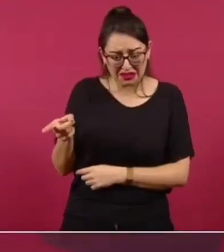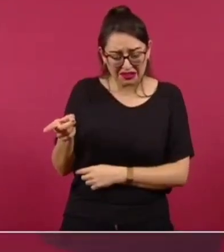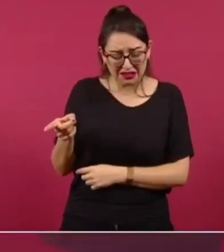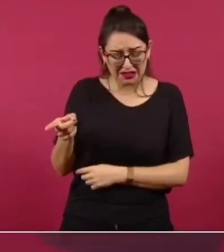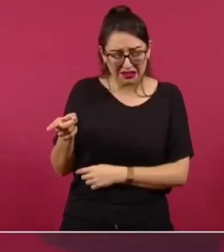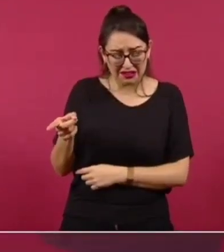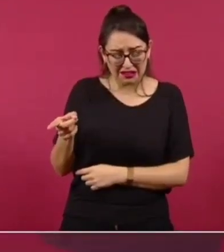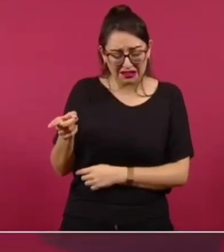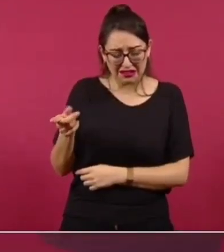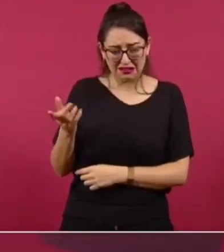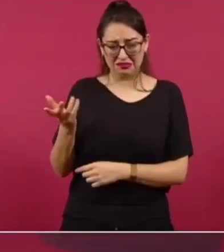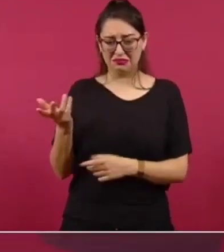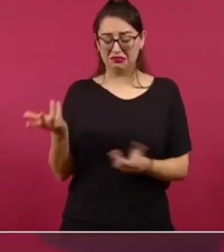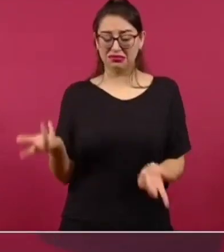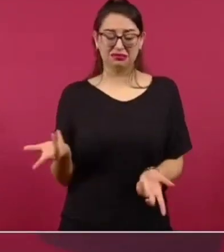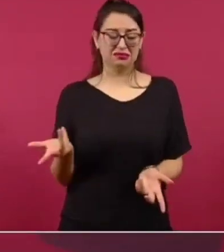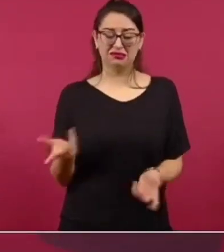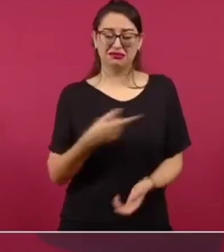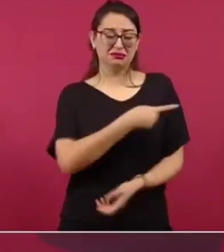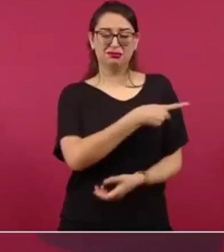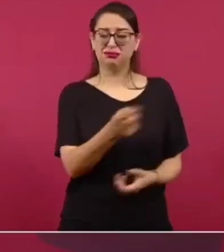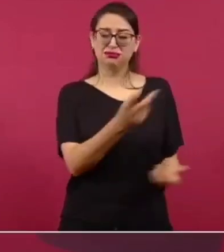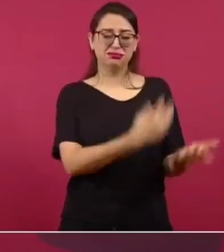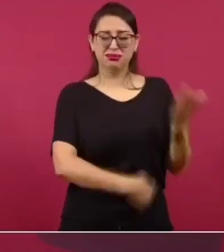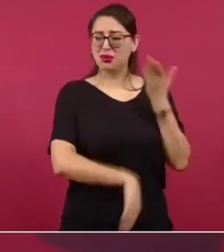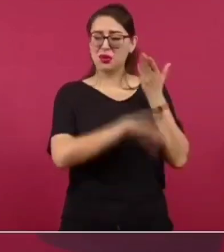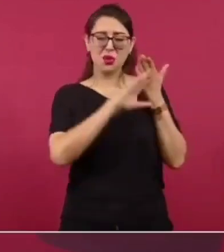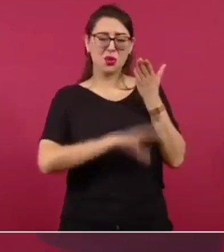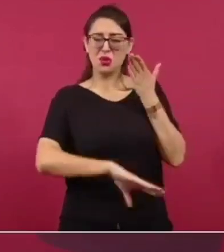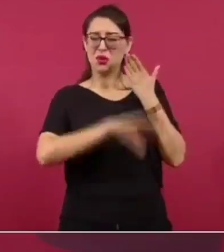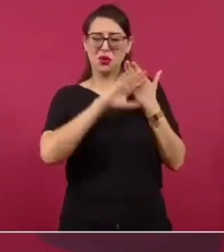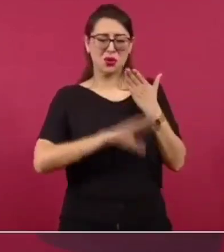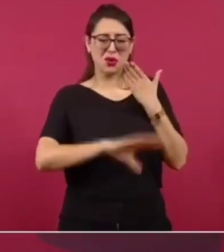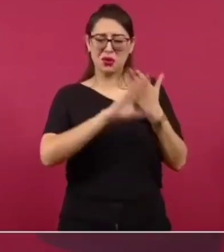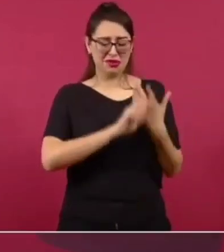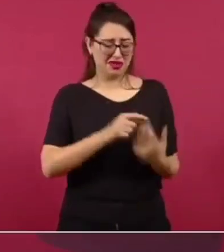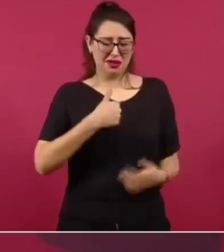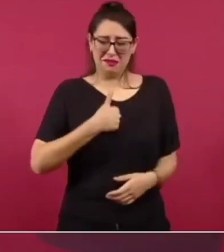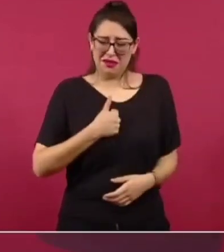Además, ellos y sus jefes,